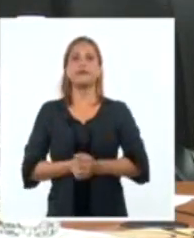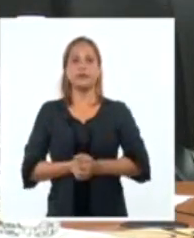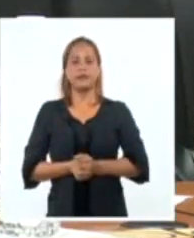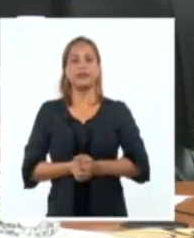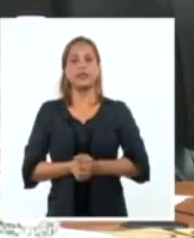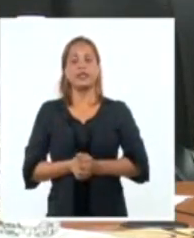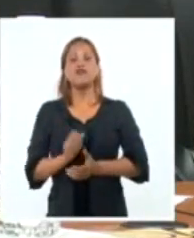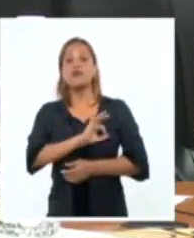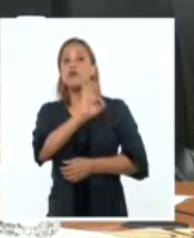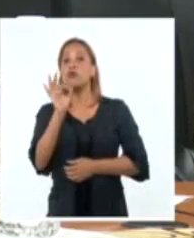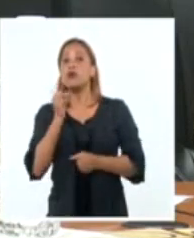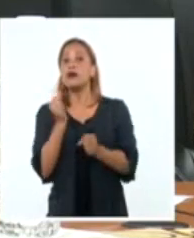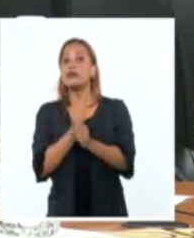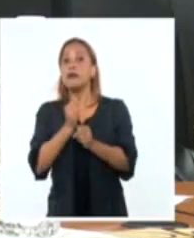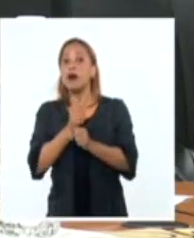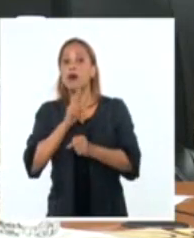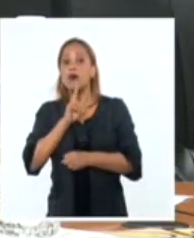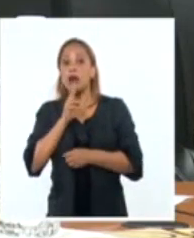nunca se había podido trasvasar el agua.